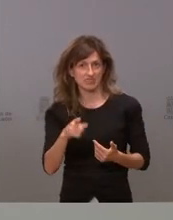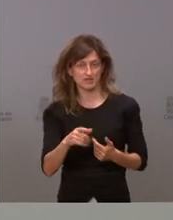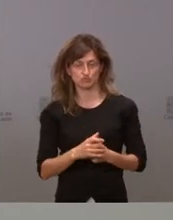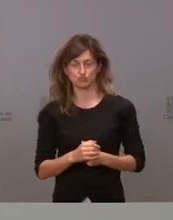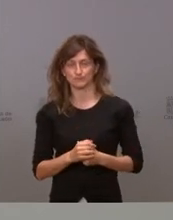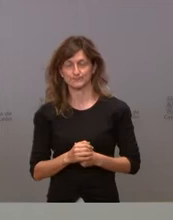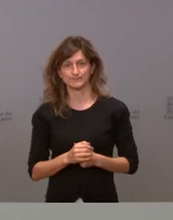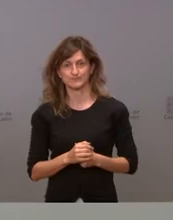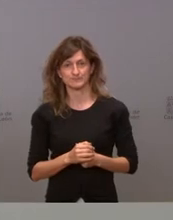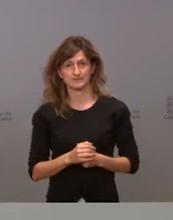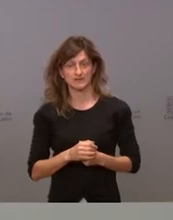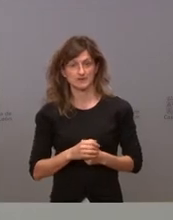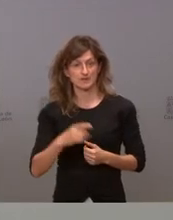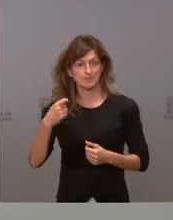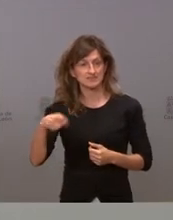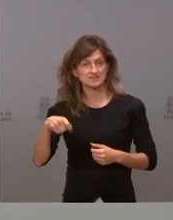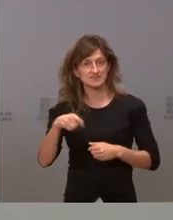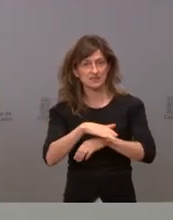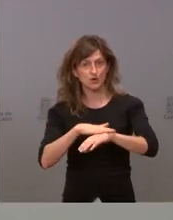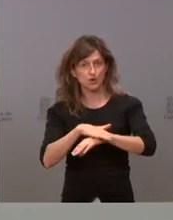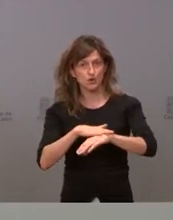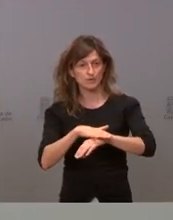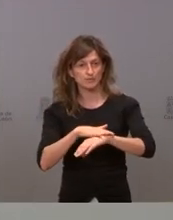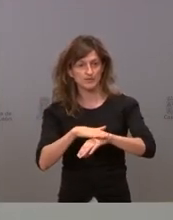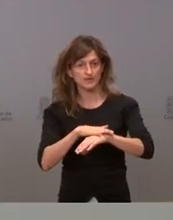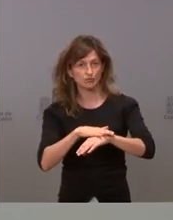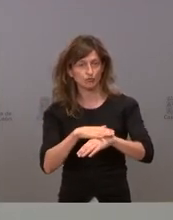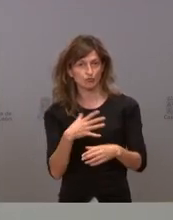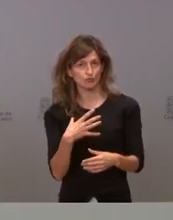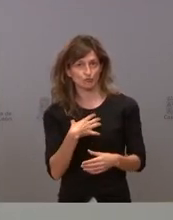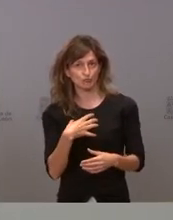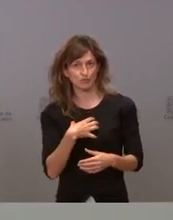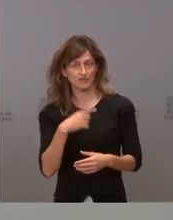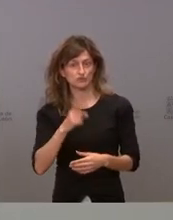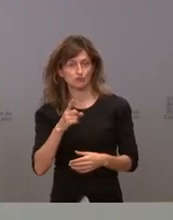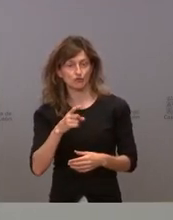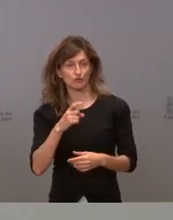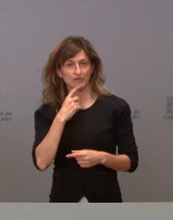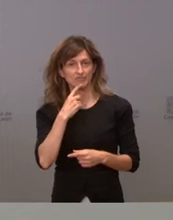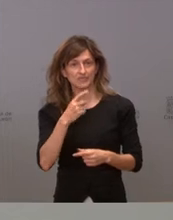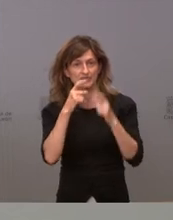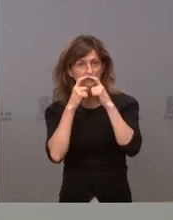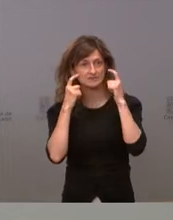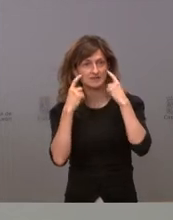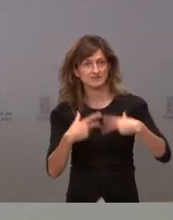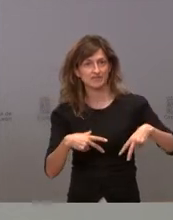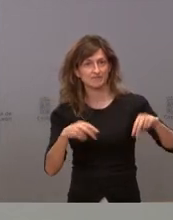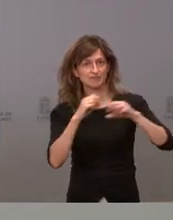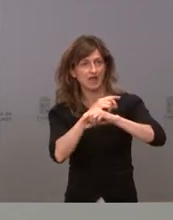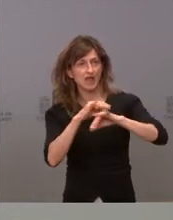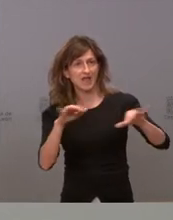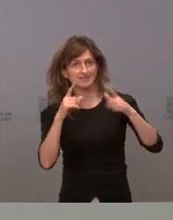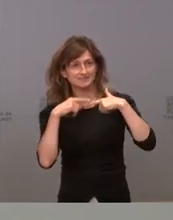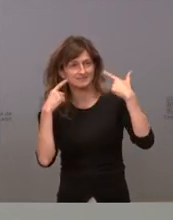que el presidente del gobierno solo salga a anunciar el fin de las mascarillas y la vuelta de las